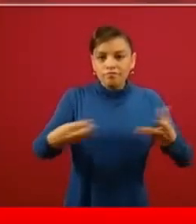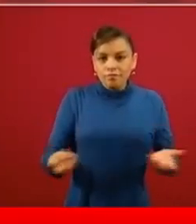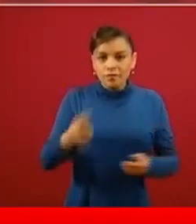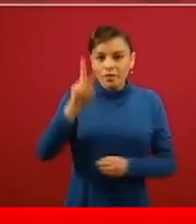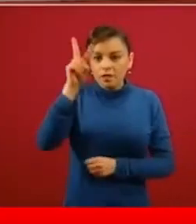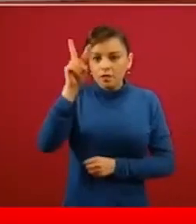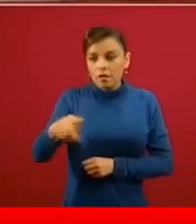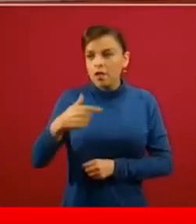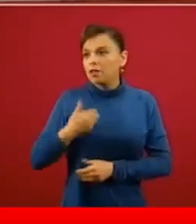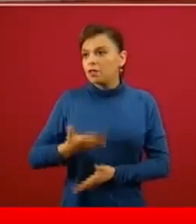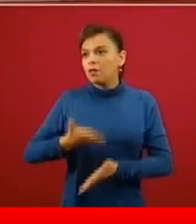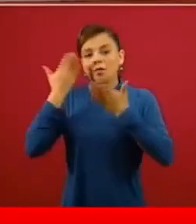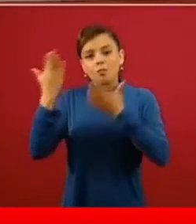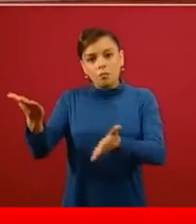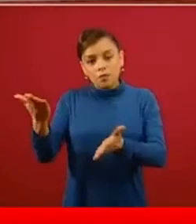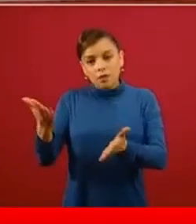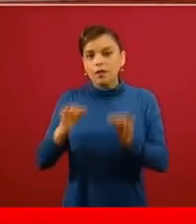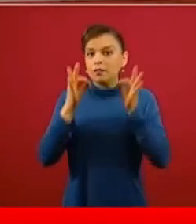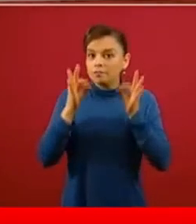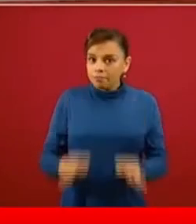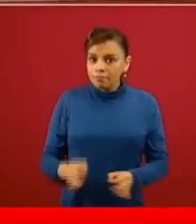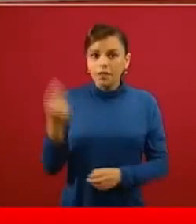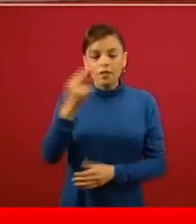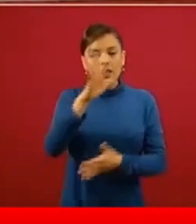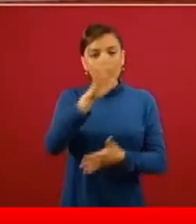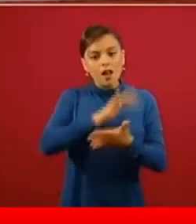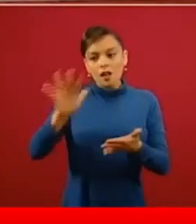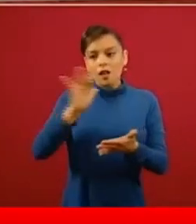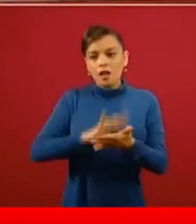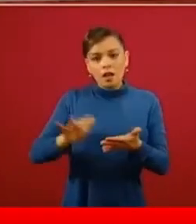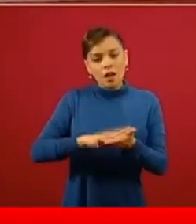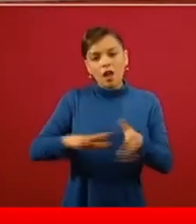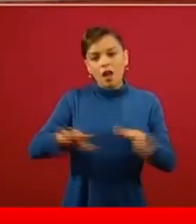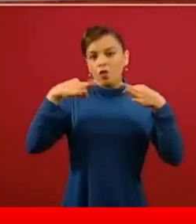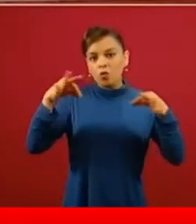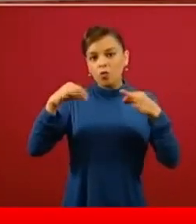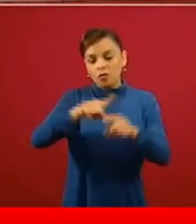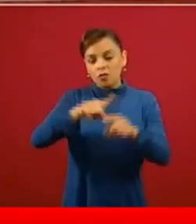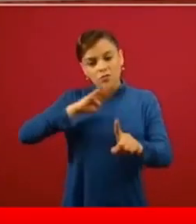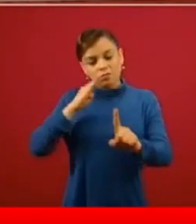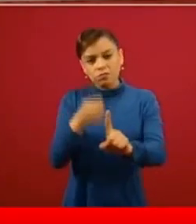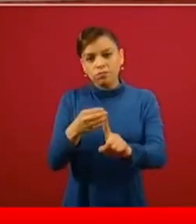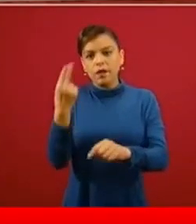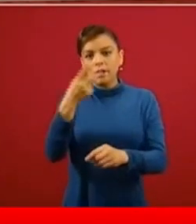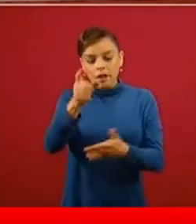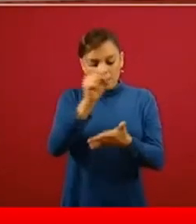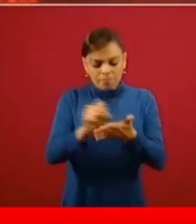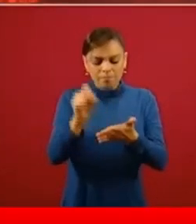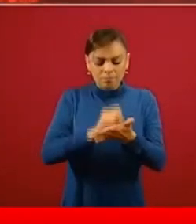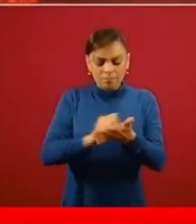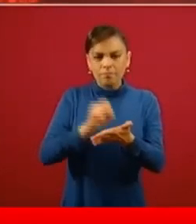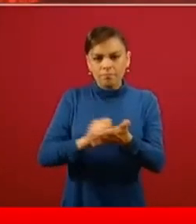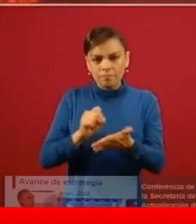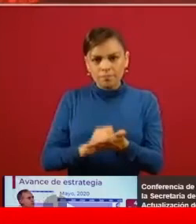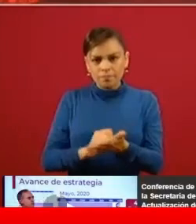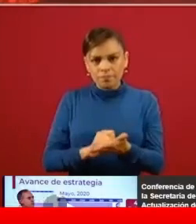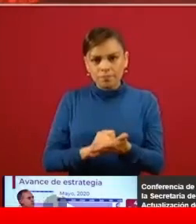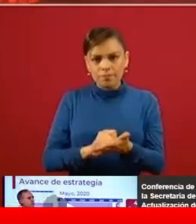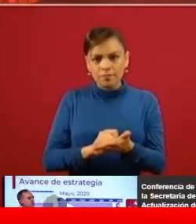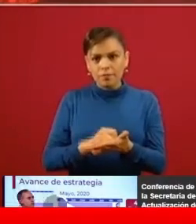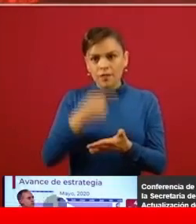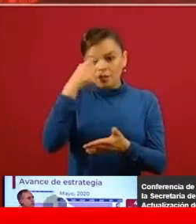los pido, lean estos documentos, en particular de los que estamos hablando y ayúdenos en sus notas a dedicarlas a estos temas